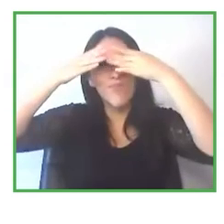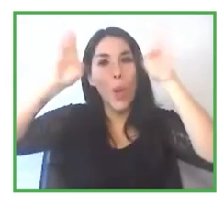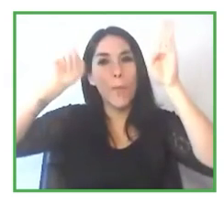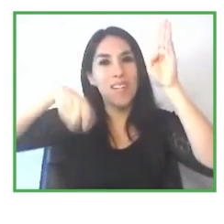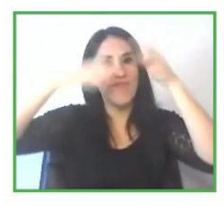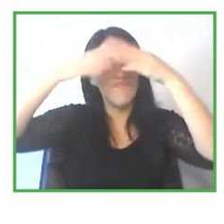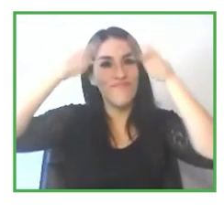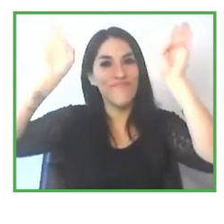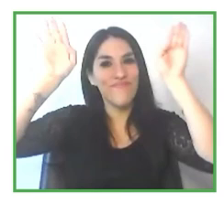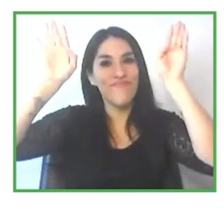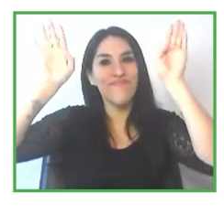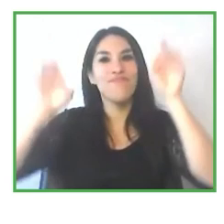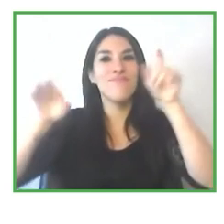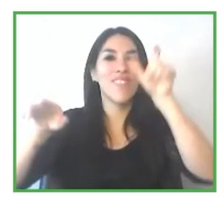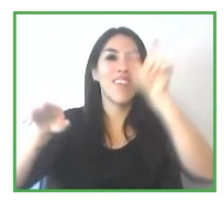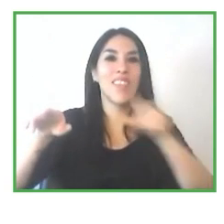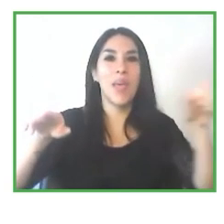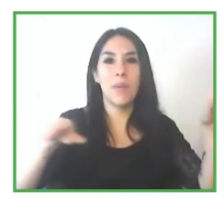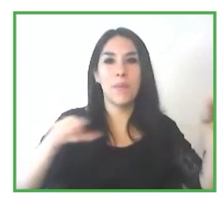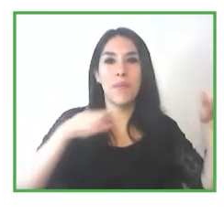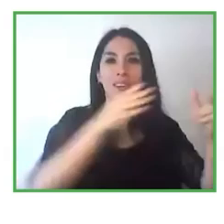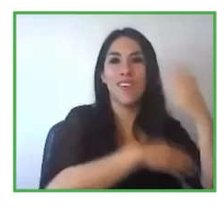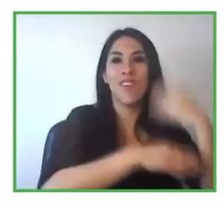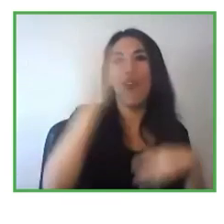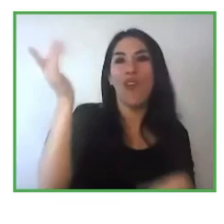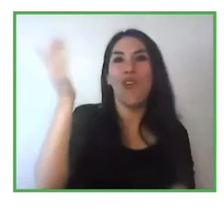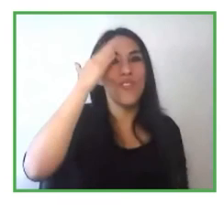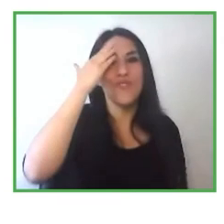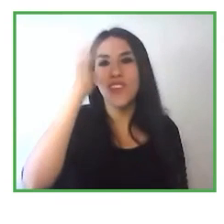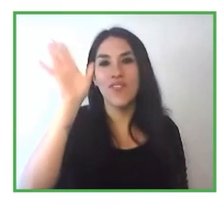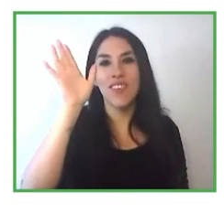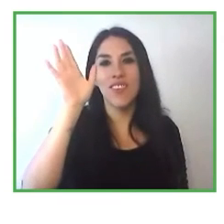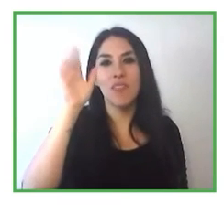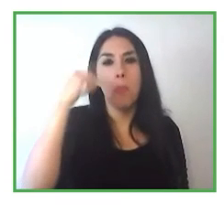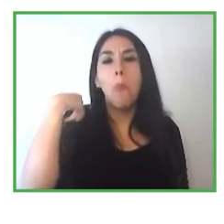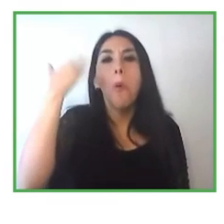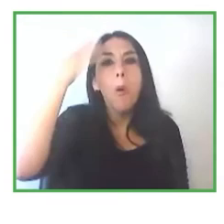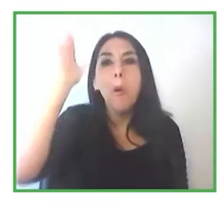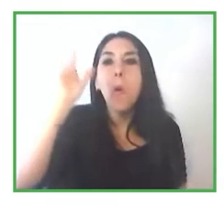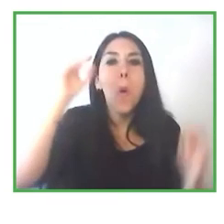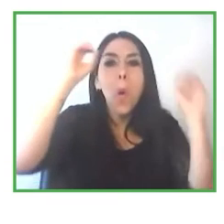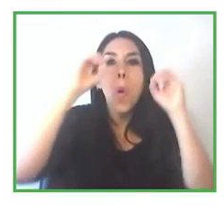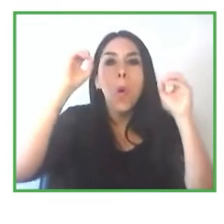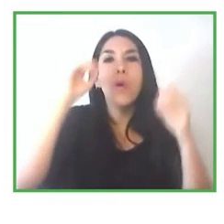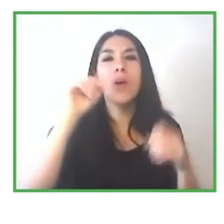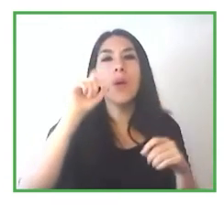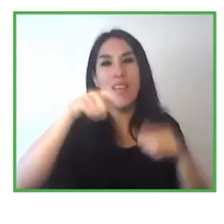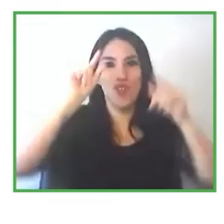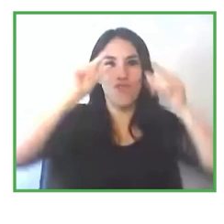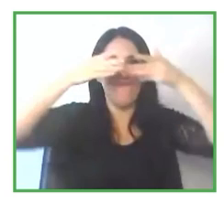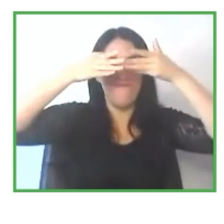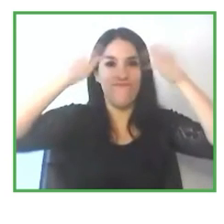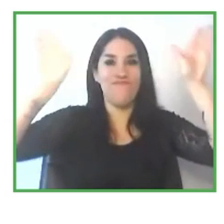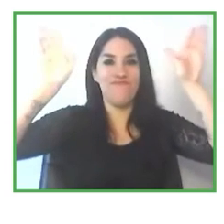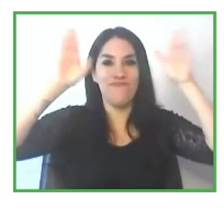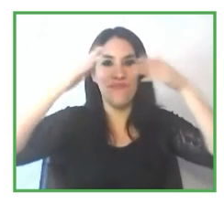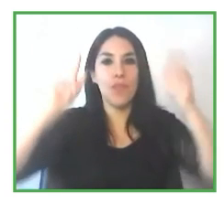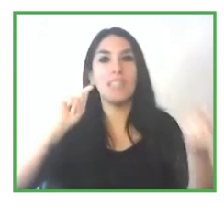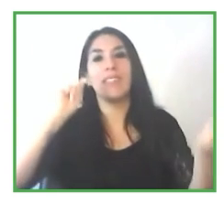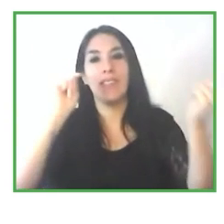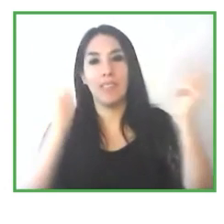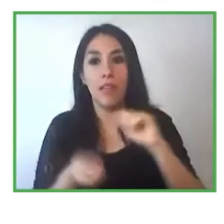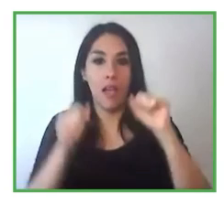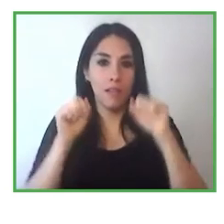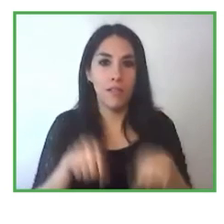más empática a la hora precisamente de poder adaptar un puesto de